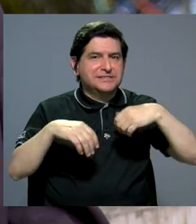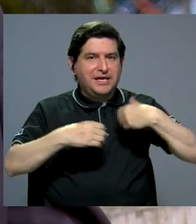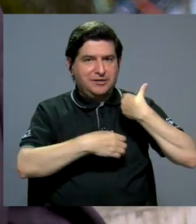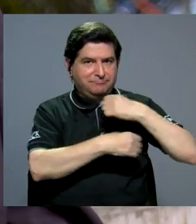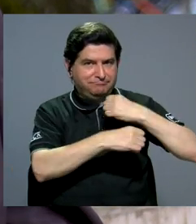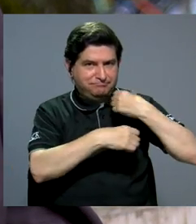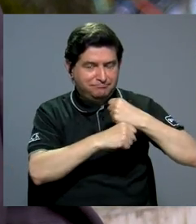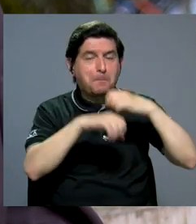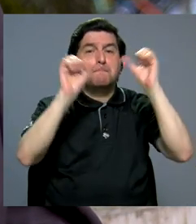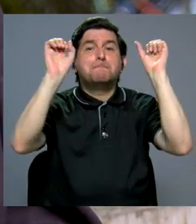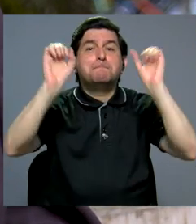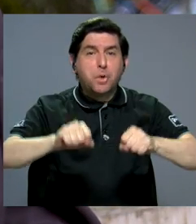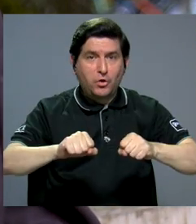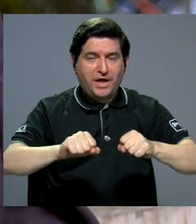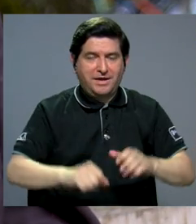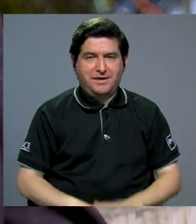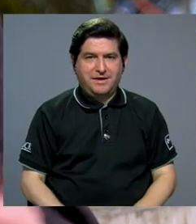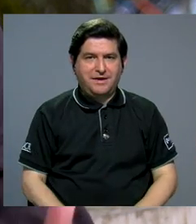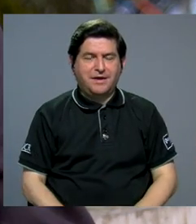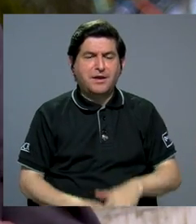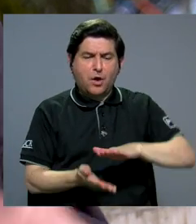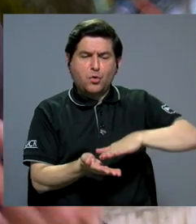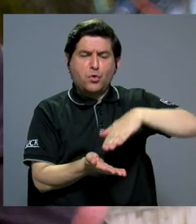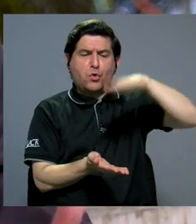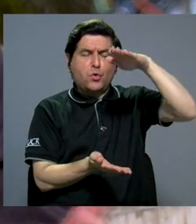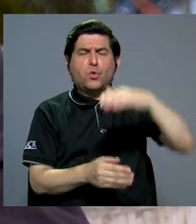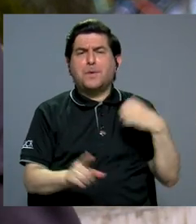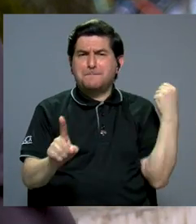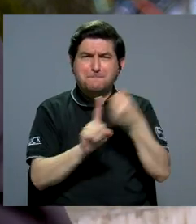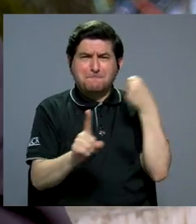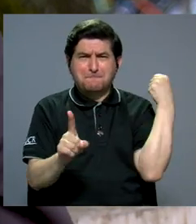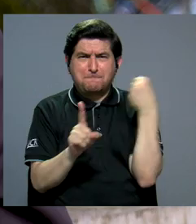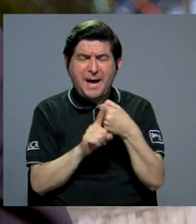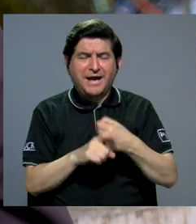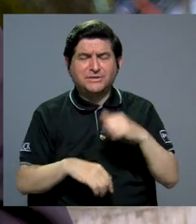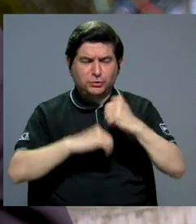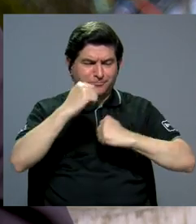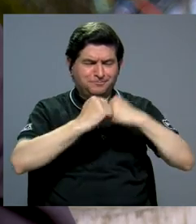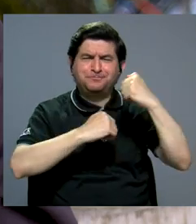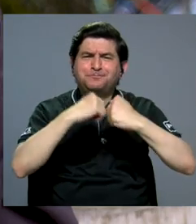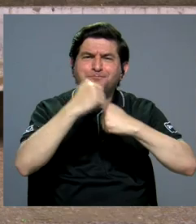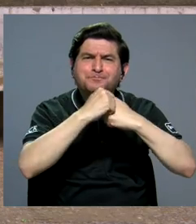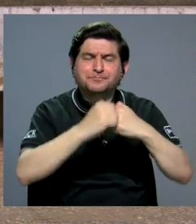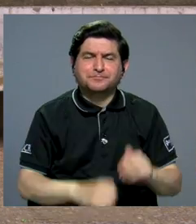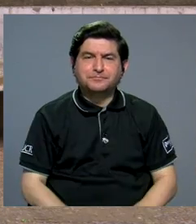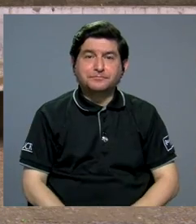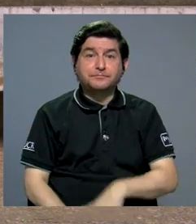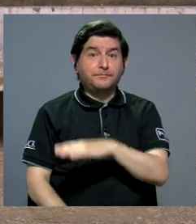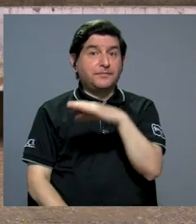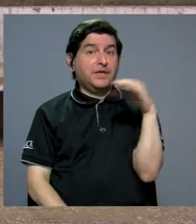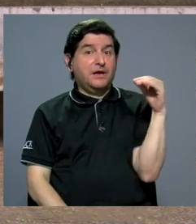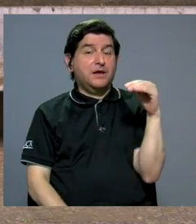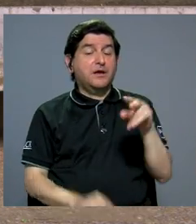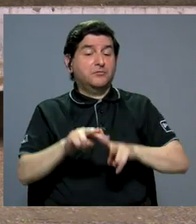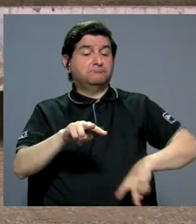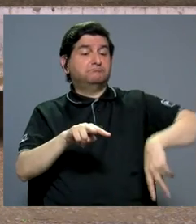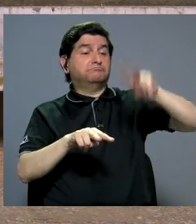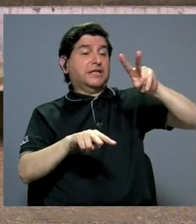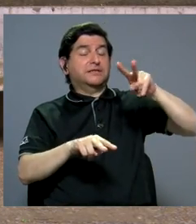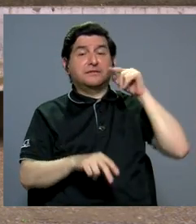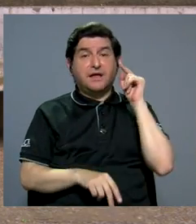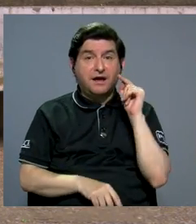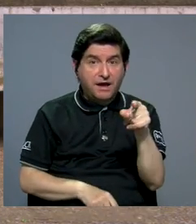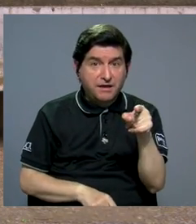para poder incrementar los impactos de esa infraestructura. Y la ventaja de